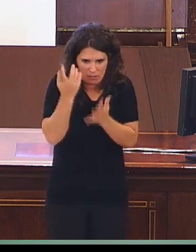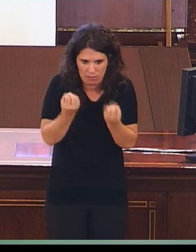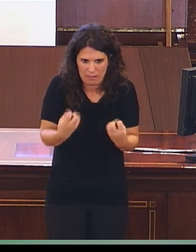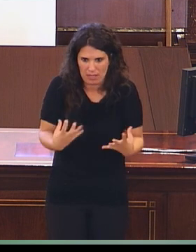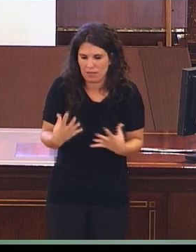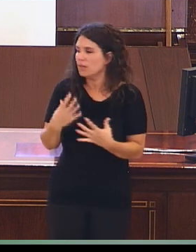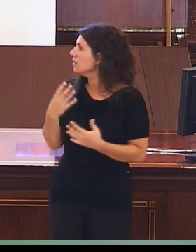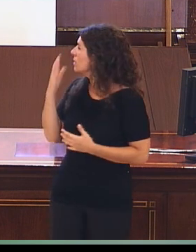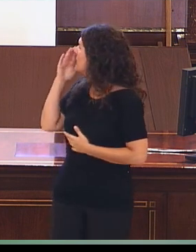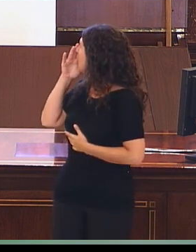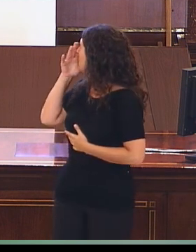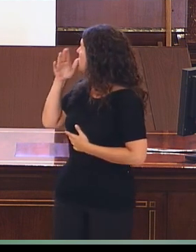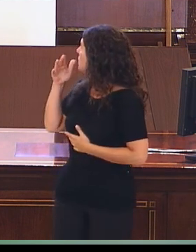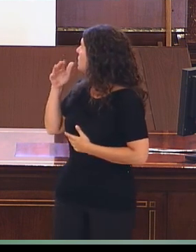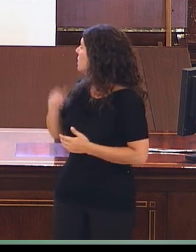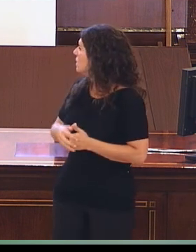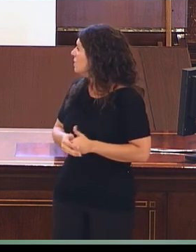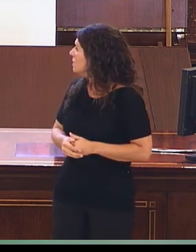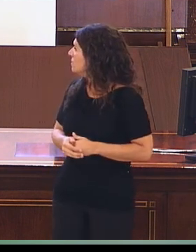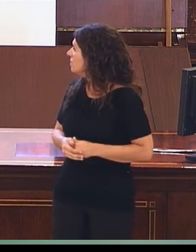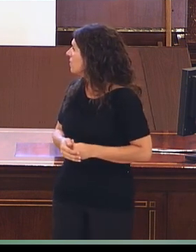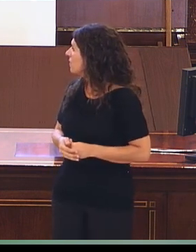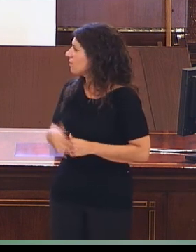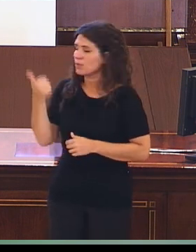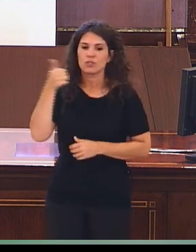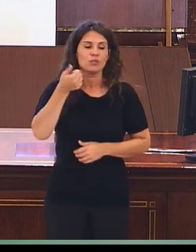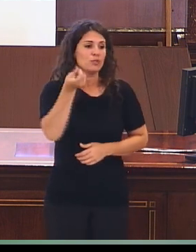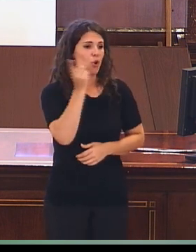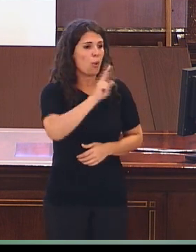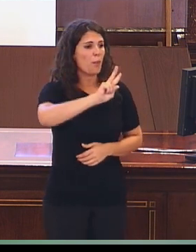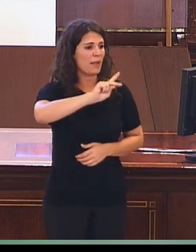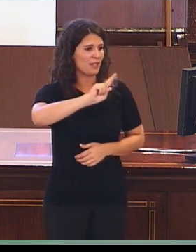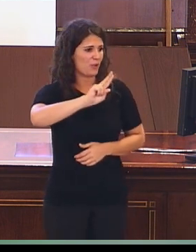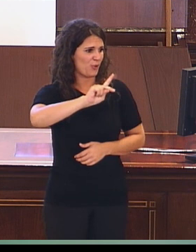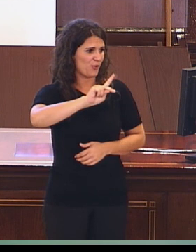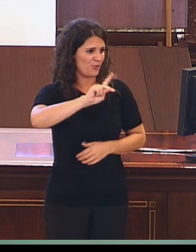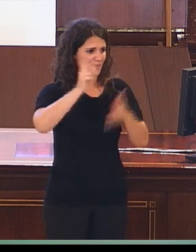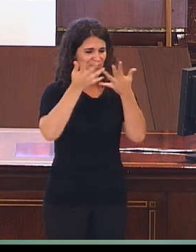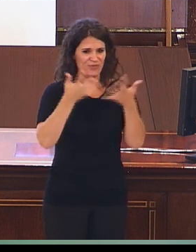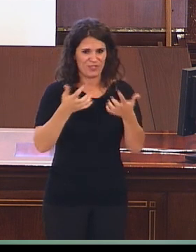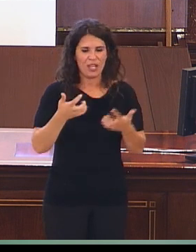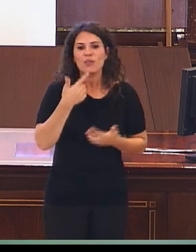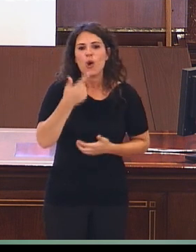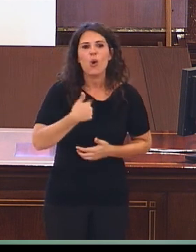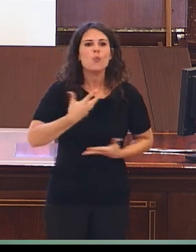estudios, dentro de que solo son 21 artículos, cuando hablamos de un muy importante número no perdemos de vista que solo son 21